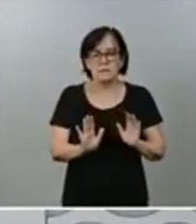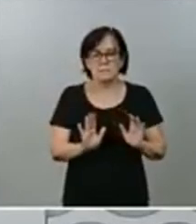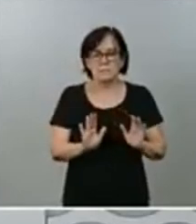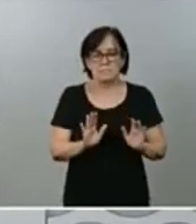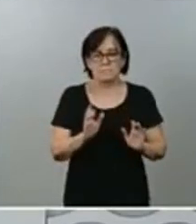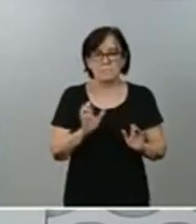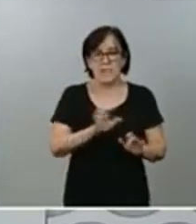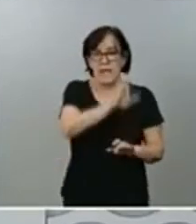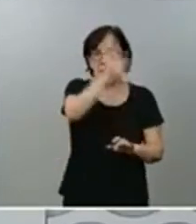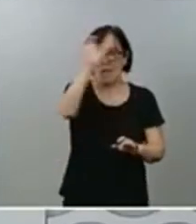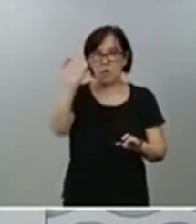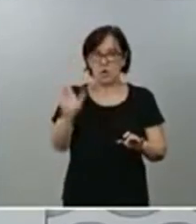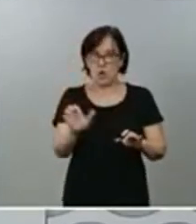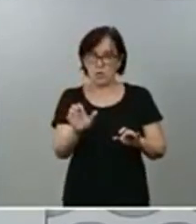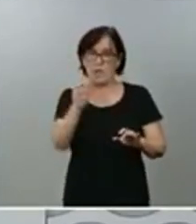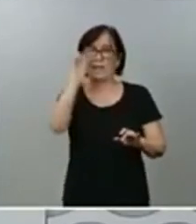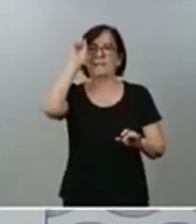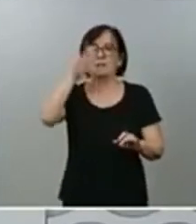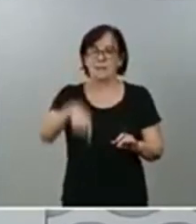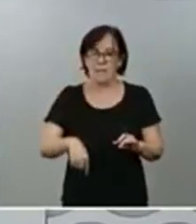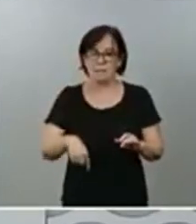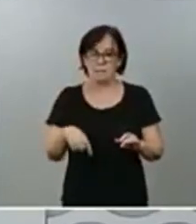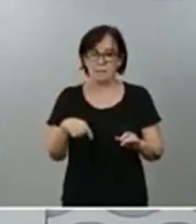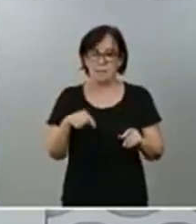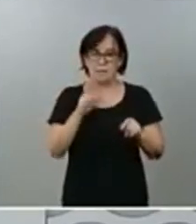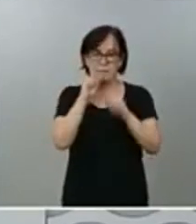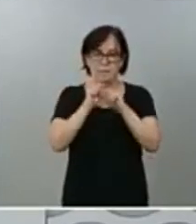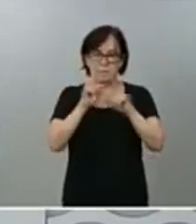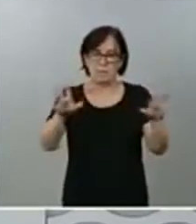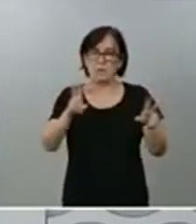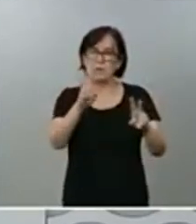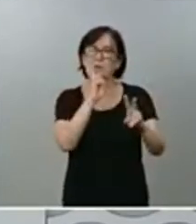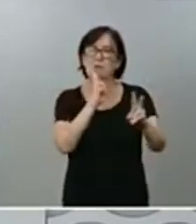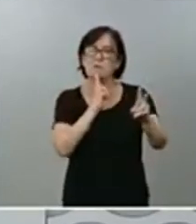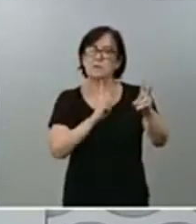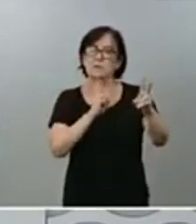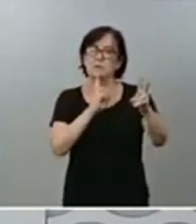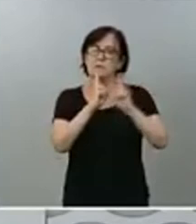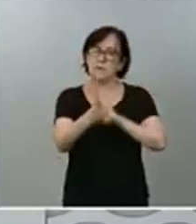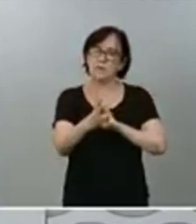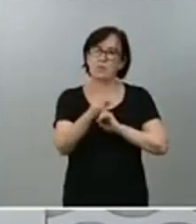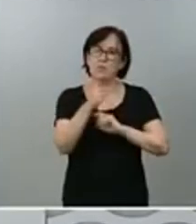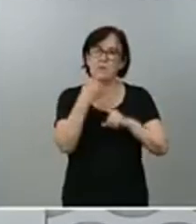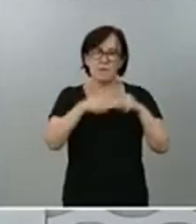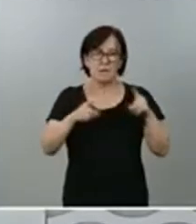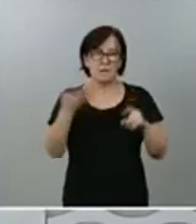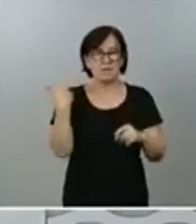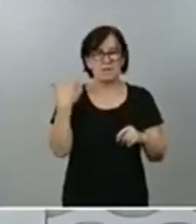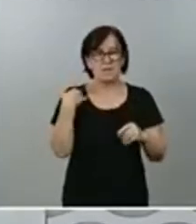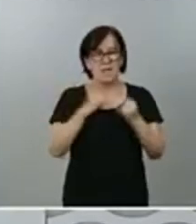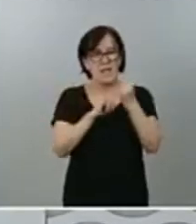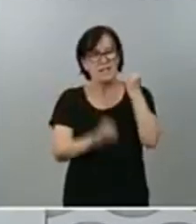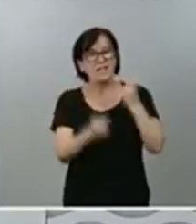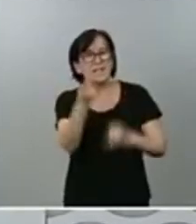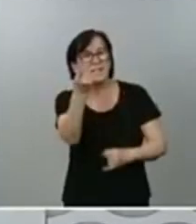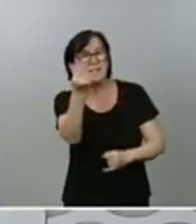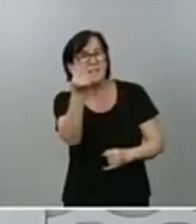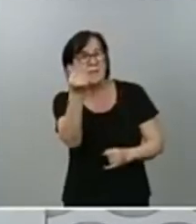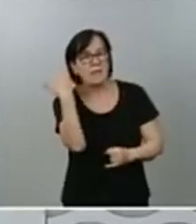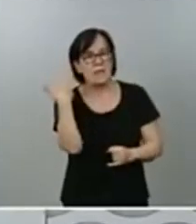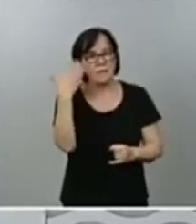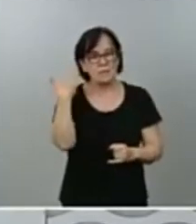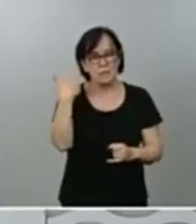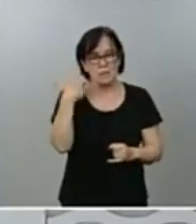también durante esta pandemia tenga una respuesta distinta a la que tuvo en la crisis financiera ocurrida